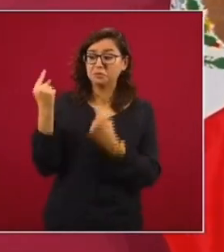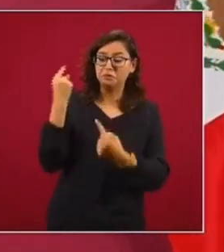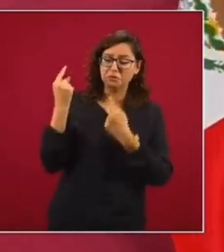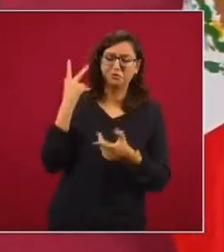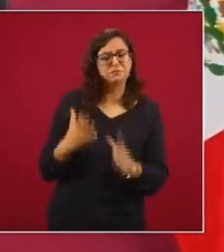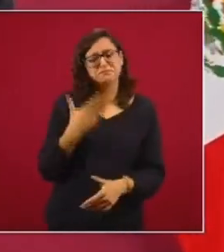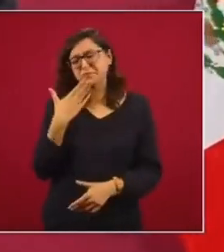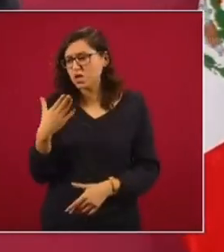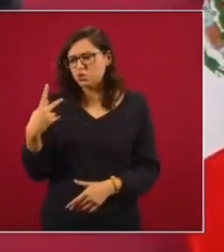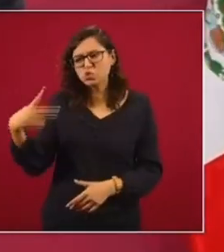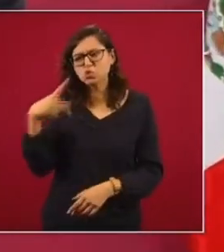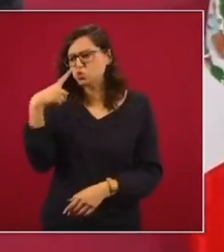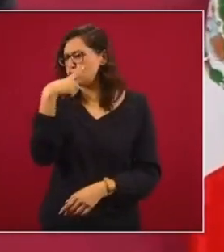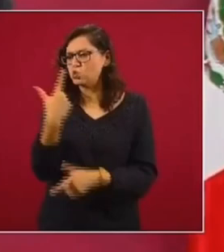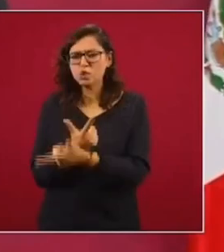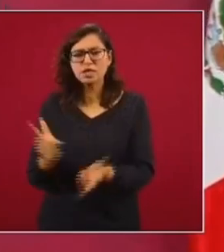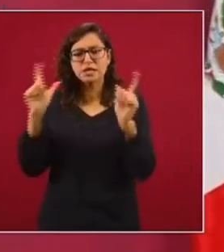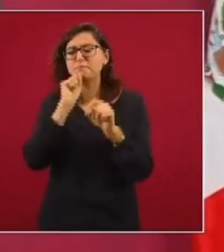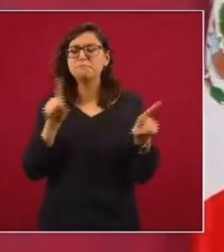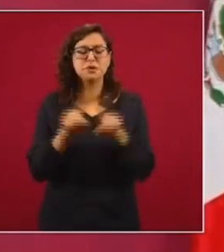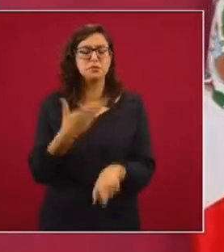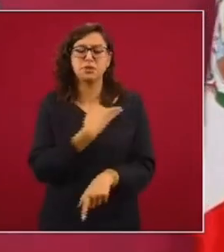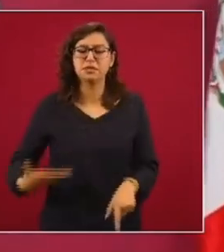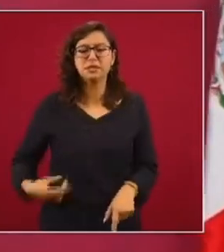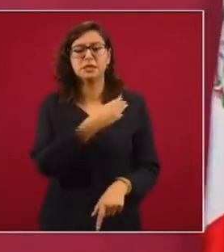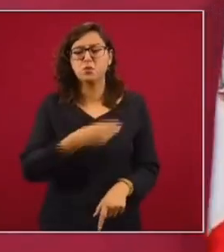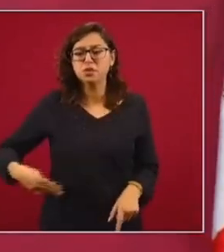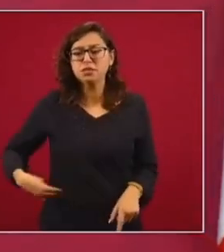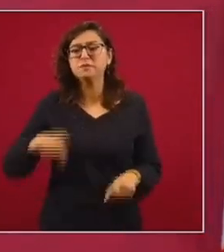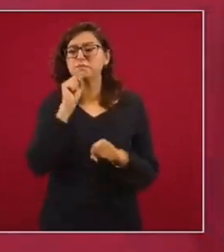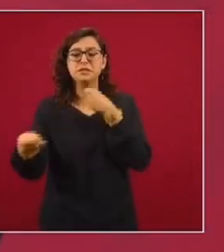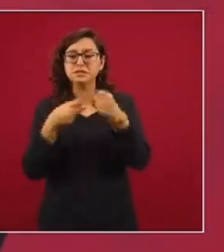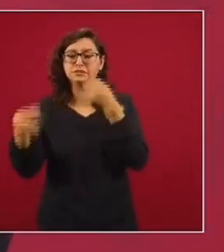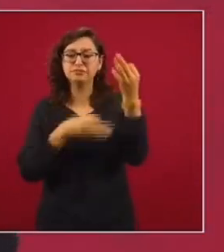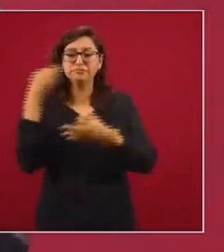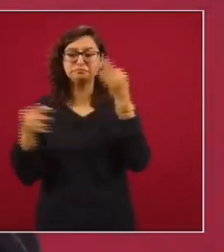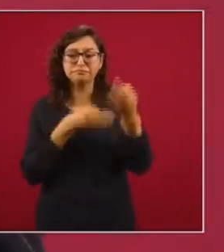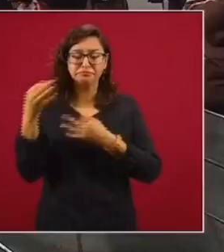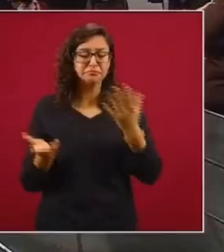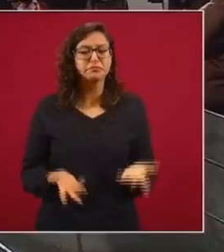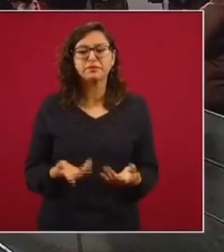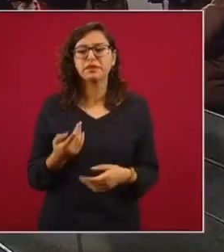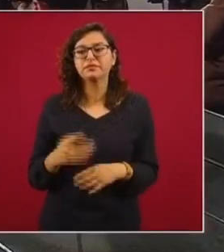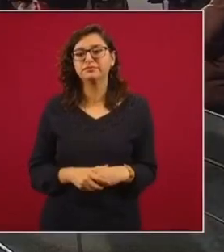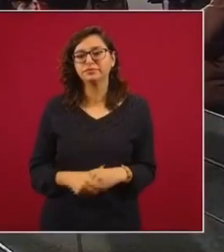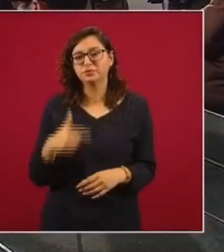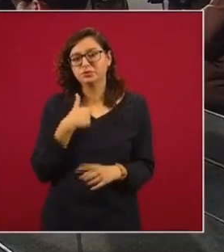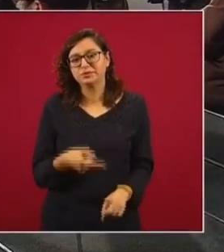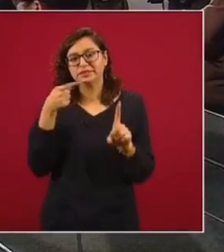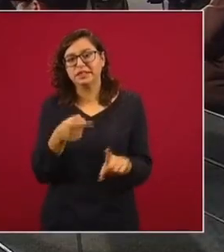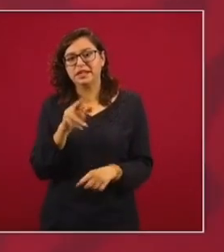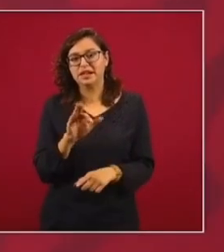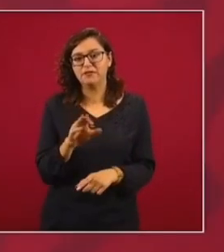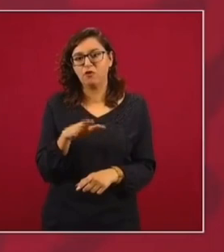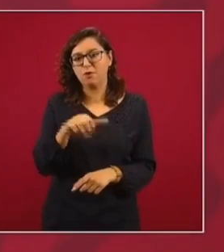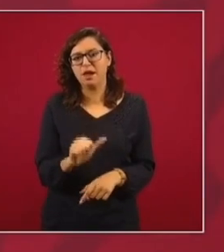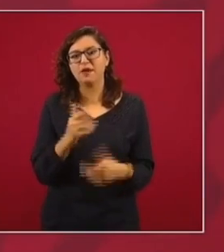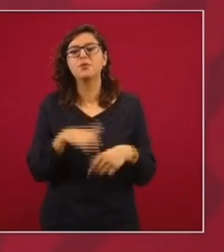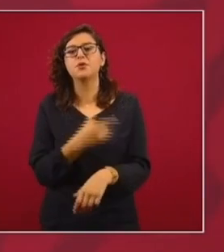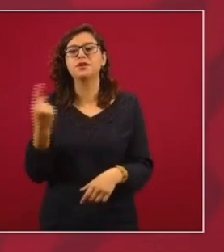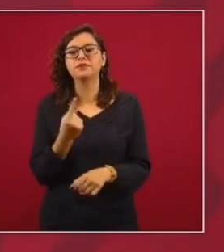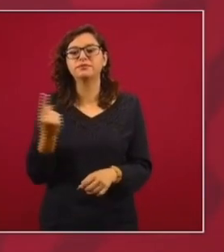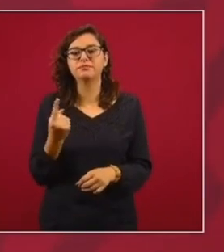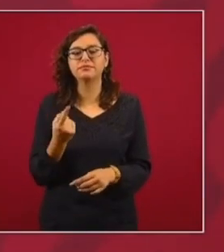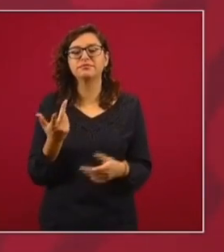O sea, y los presidentes municipales y los legisladores y los medios de información. ¿Por qué digo reforma? No, porque es